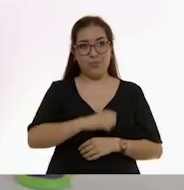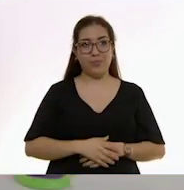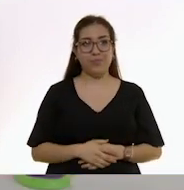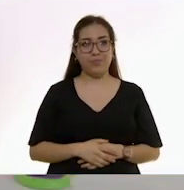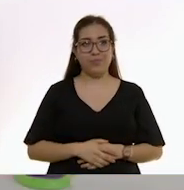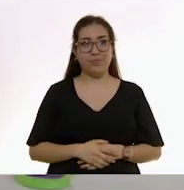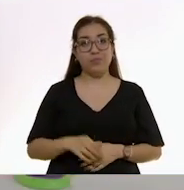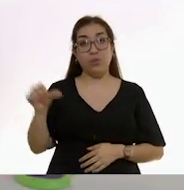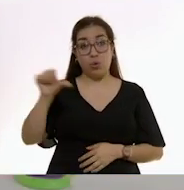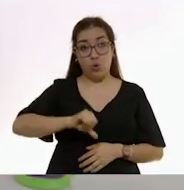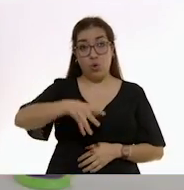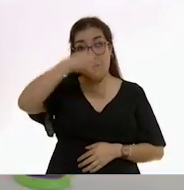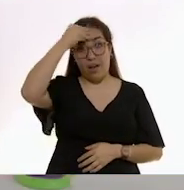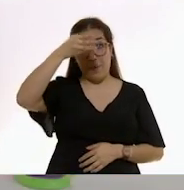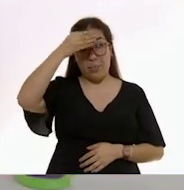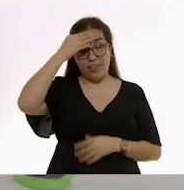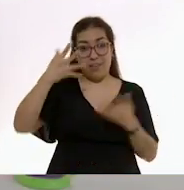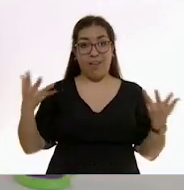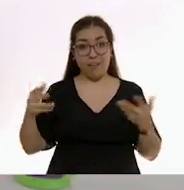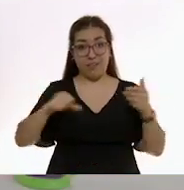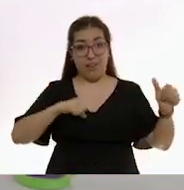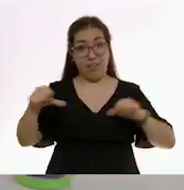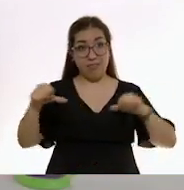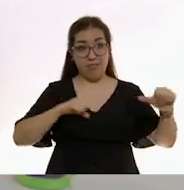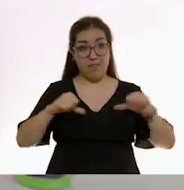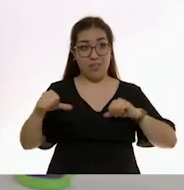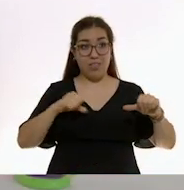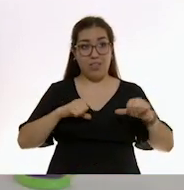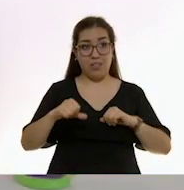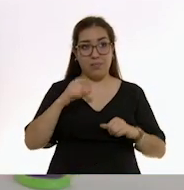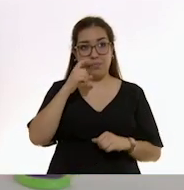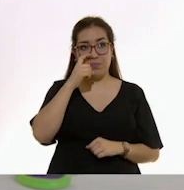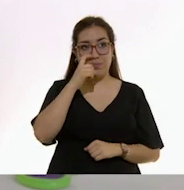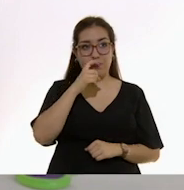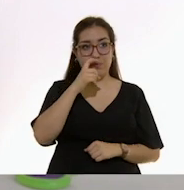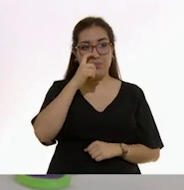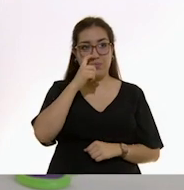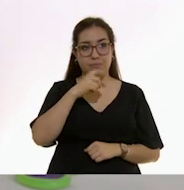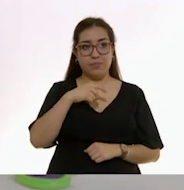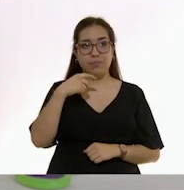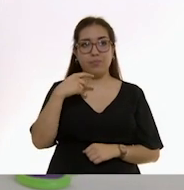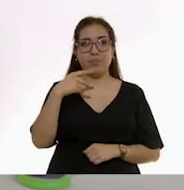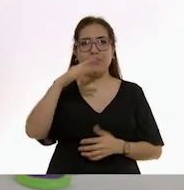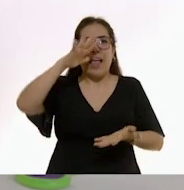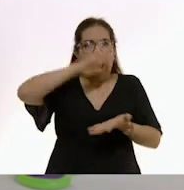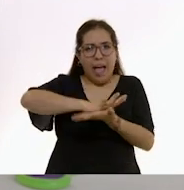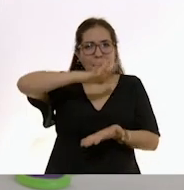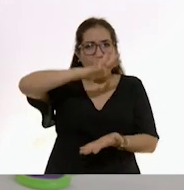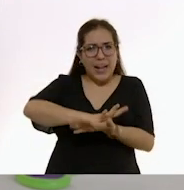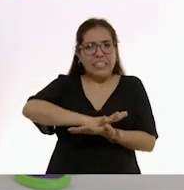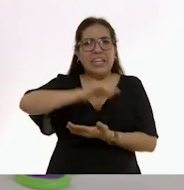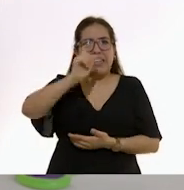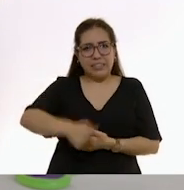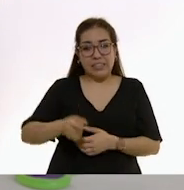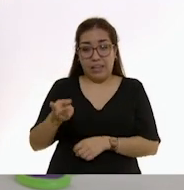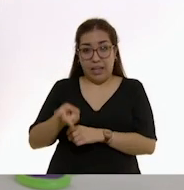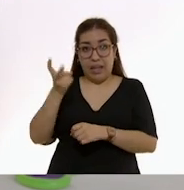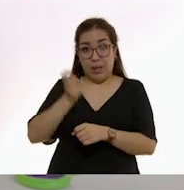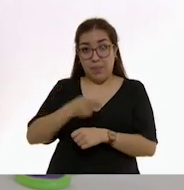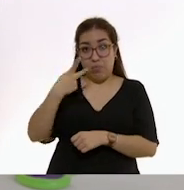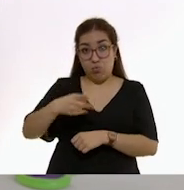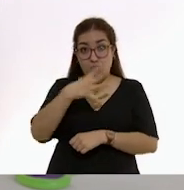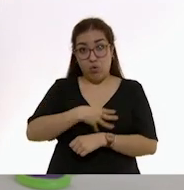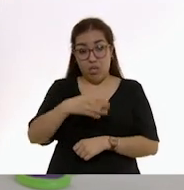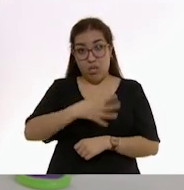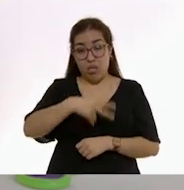Aprenderemos a realizar la actividad a aplastar. ¿Qué tiene como propósito involucrar a tu hijo o hija